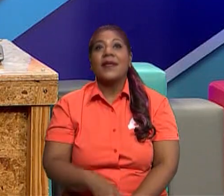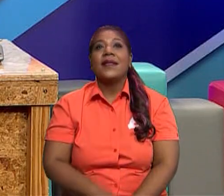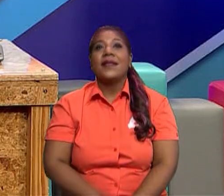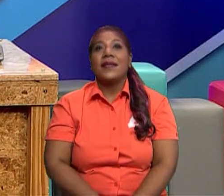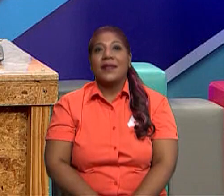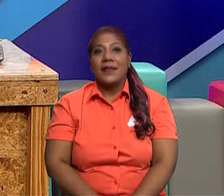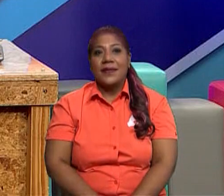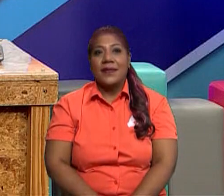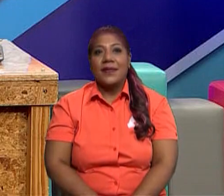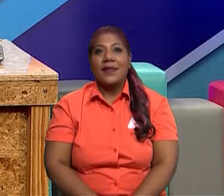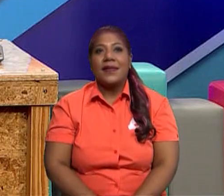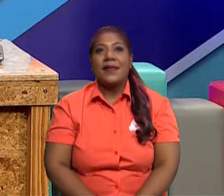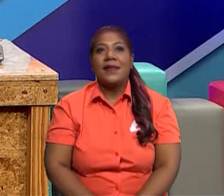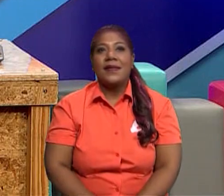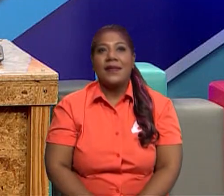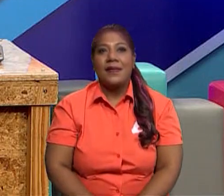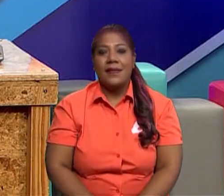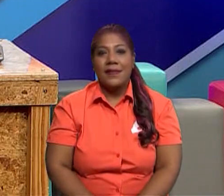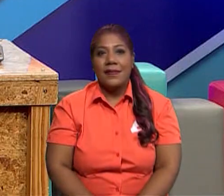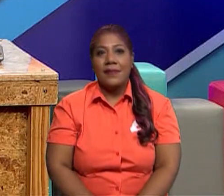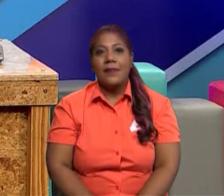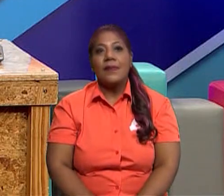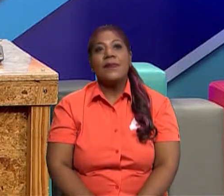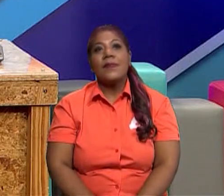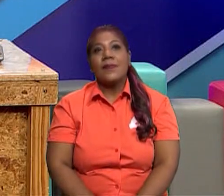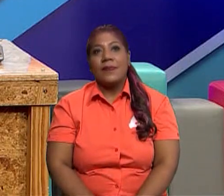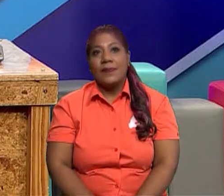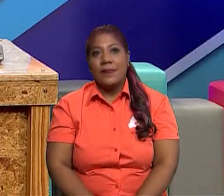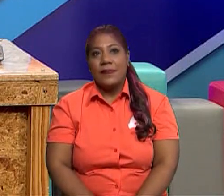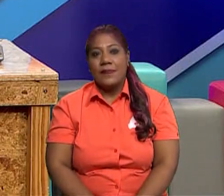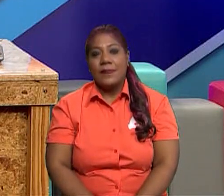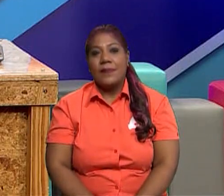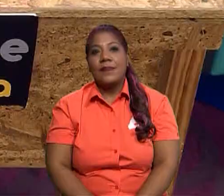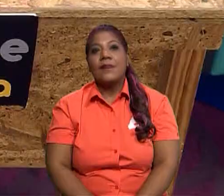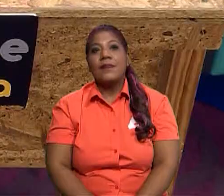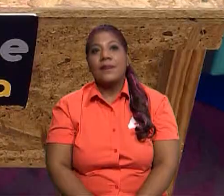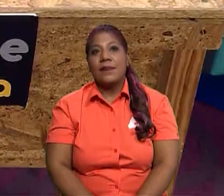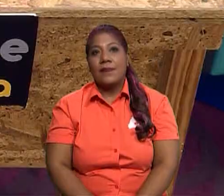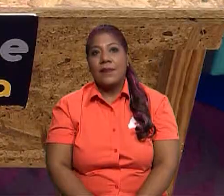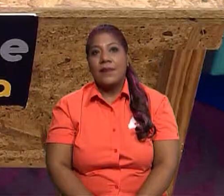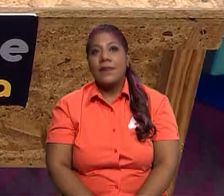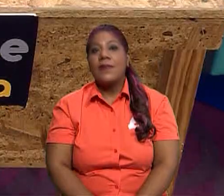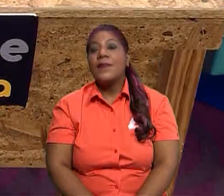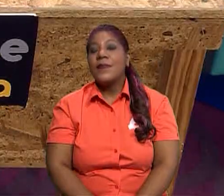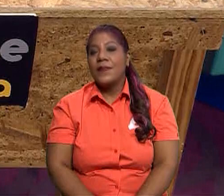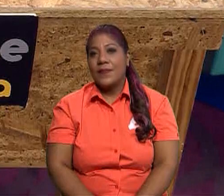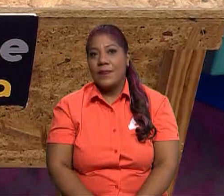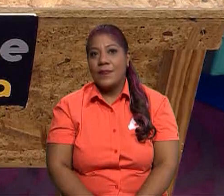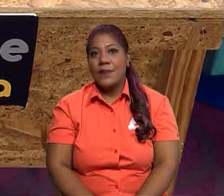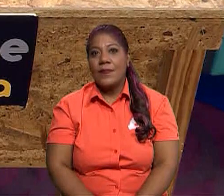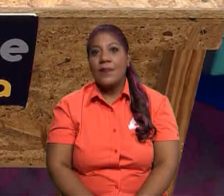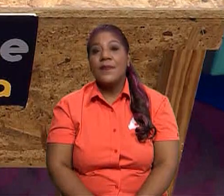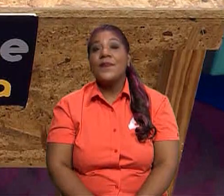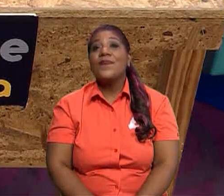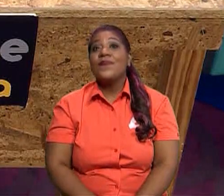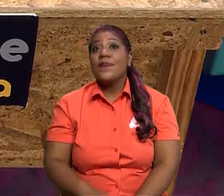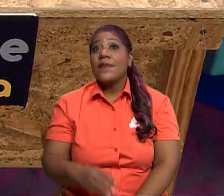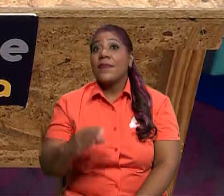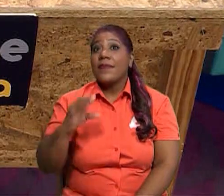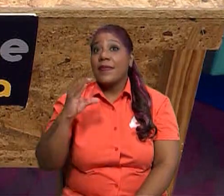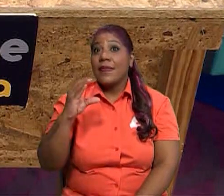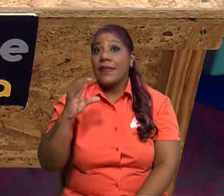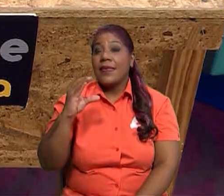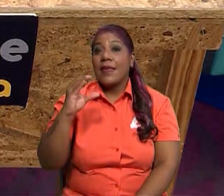pero entonces yo les puedo decir, y él me va a escuchar, camí y él caminar.